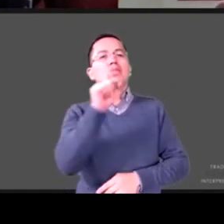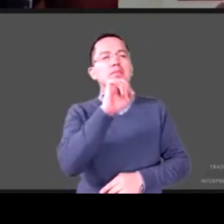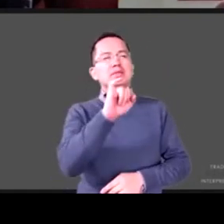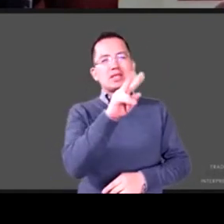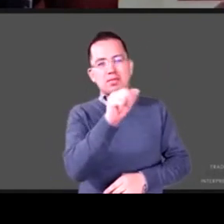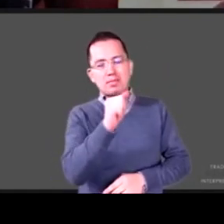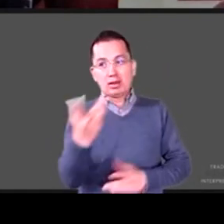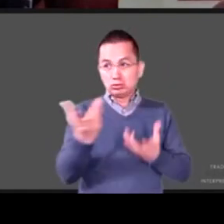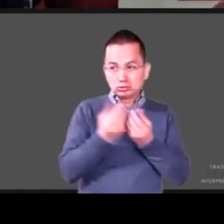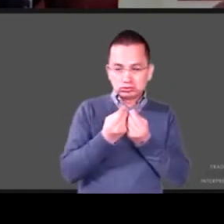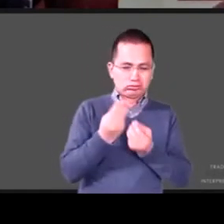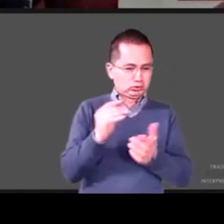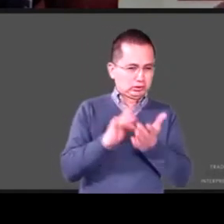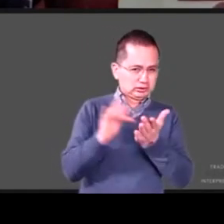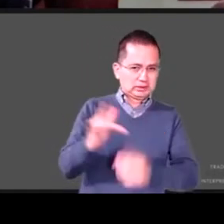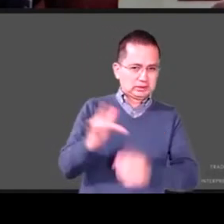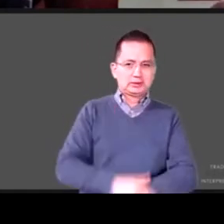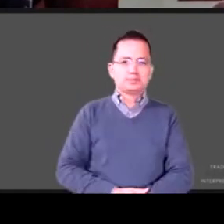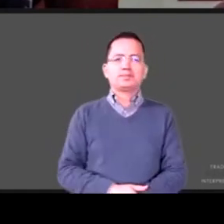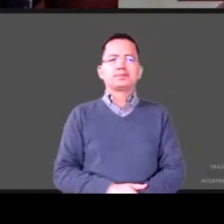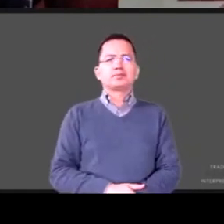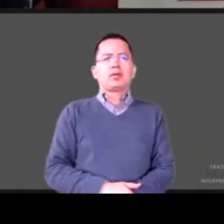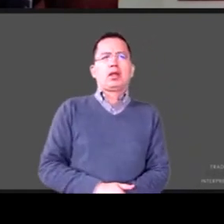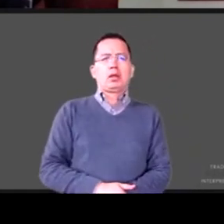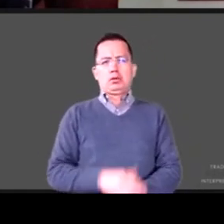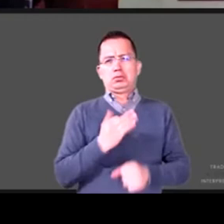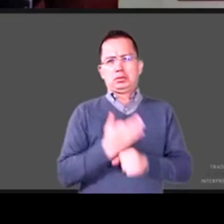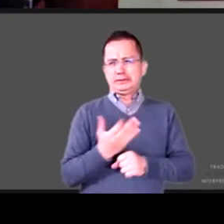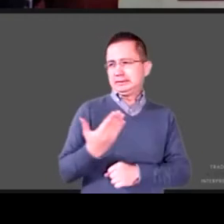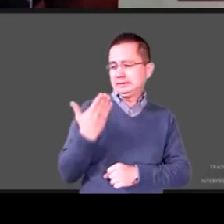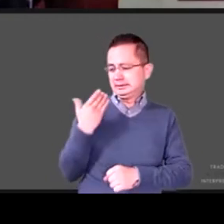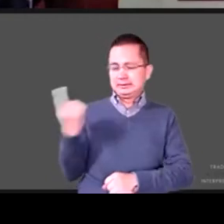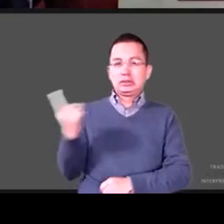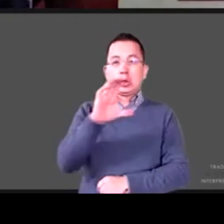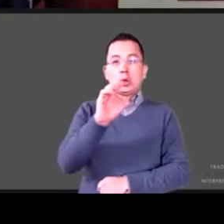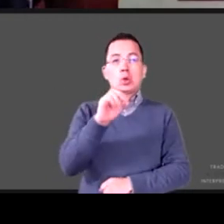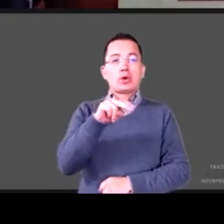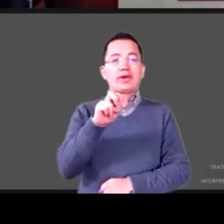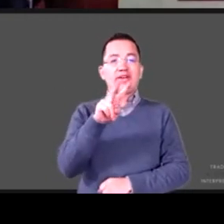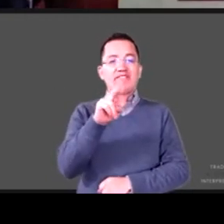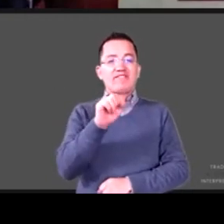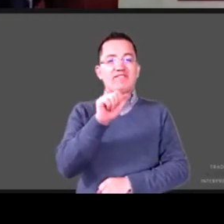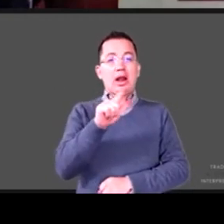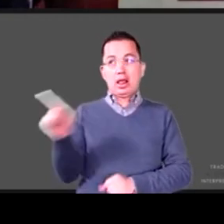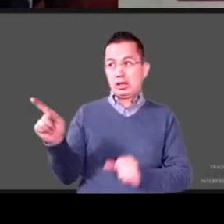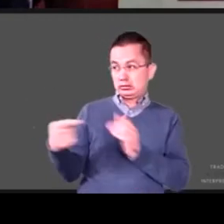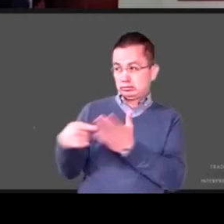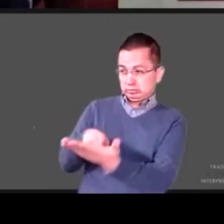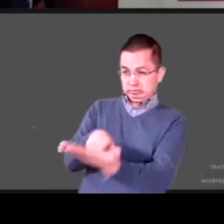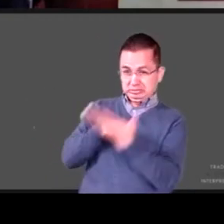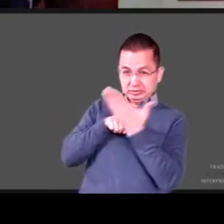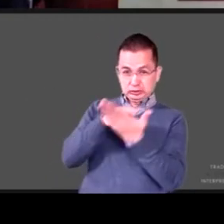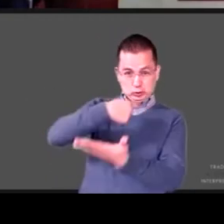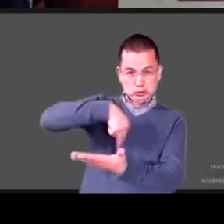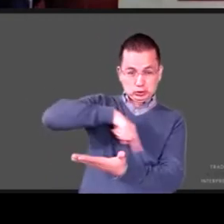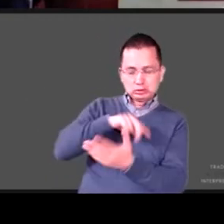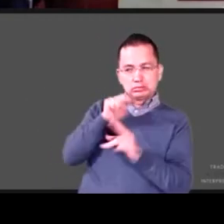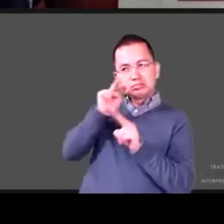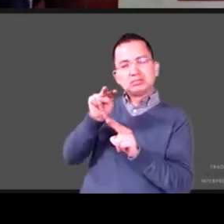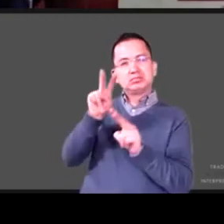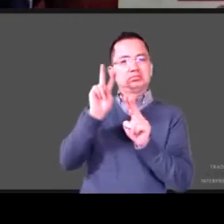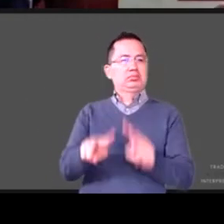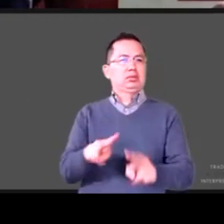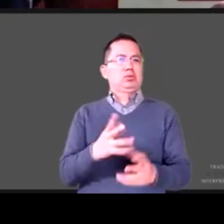lo que nos acaba de presentar con Eval nos da cuenta de la enorme realidad los factores estructurales que dan dimensión